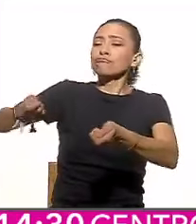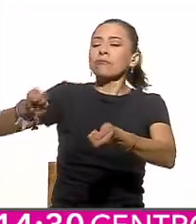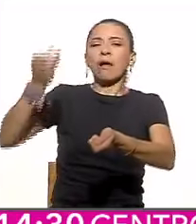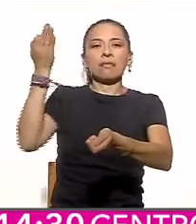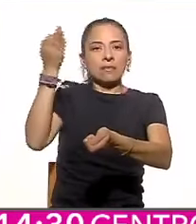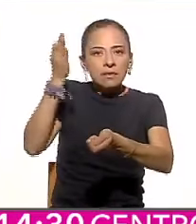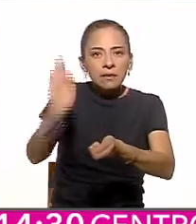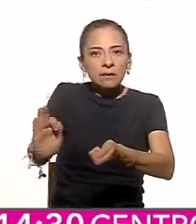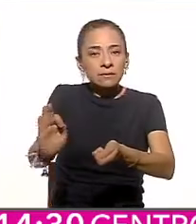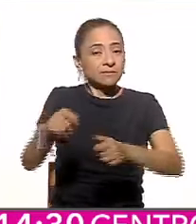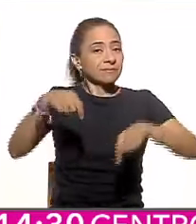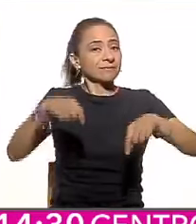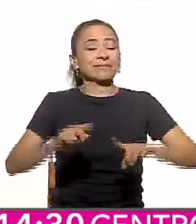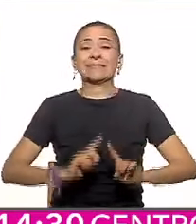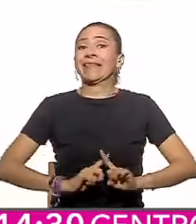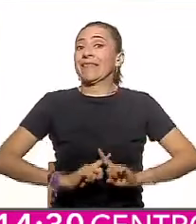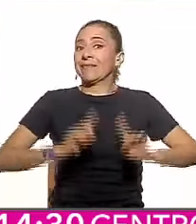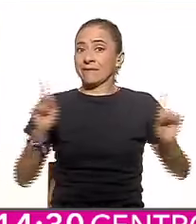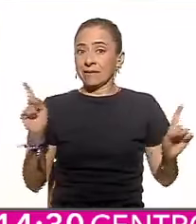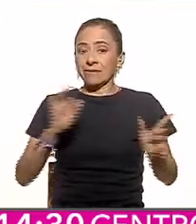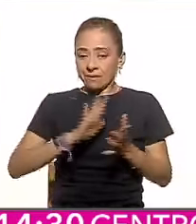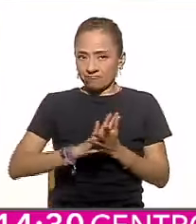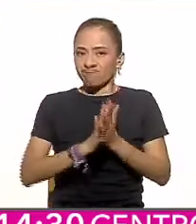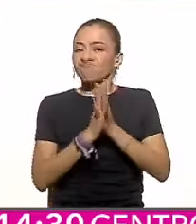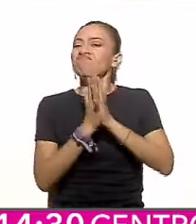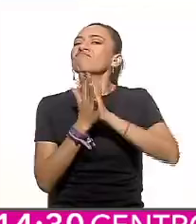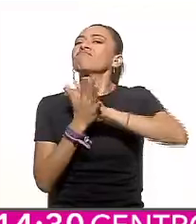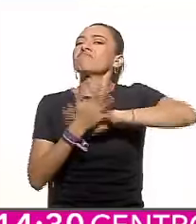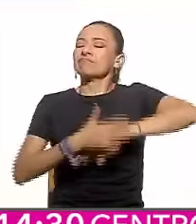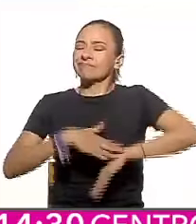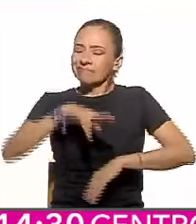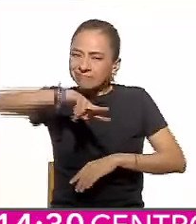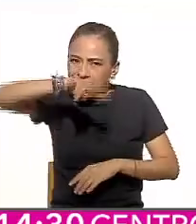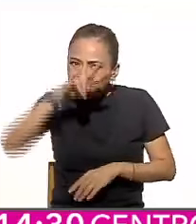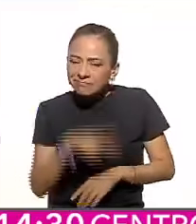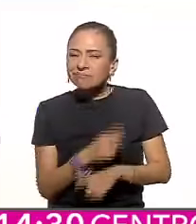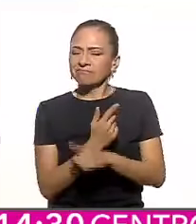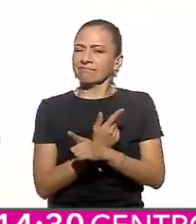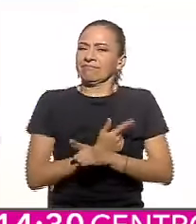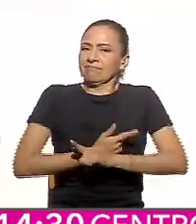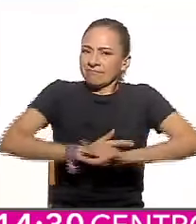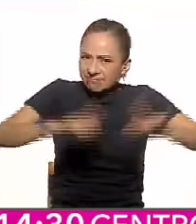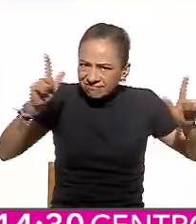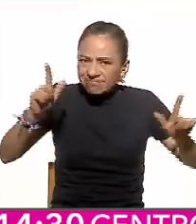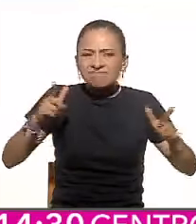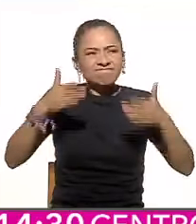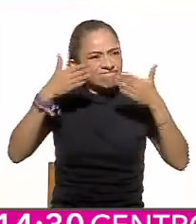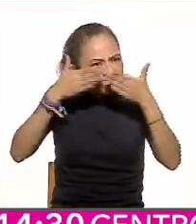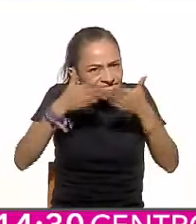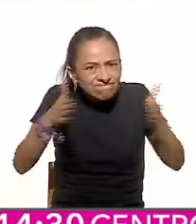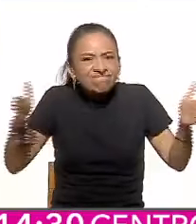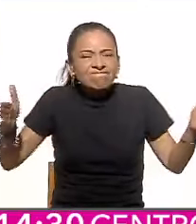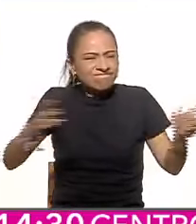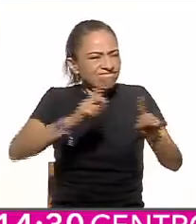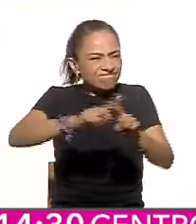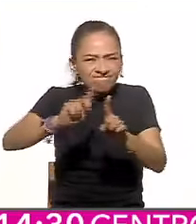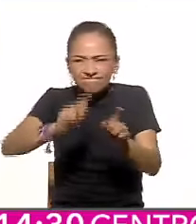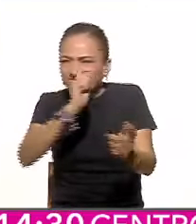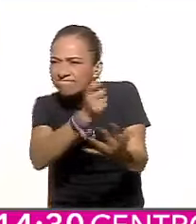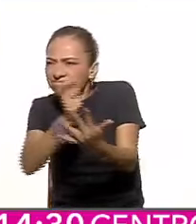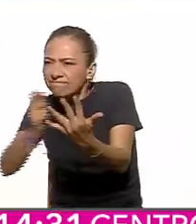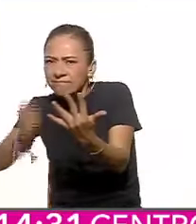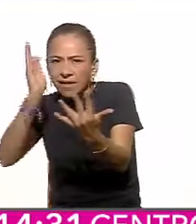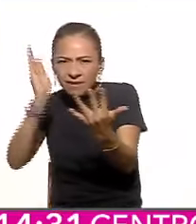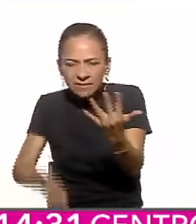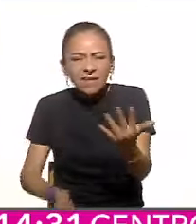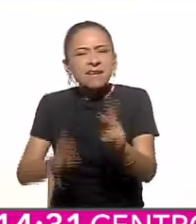que se produce en libertad, amplia, plural, diversa, pacífica, en la que